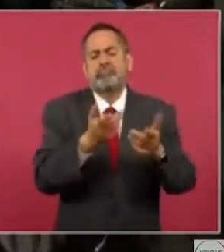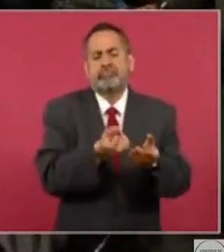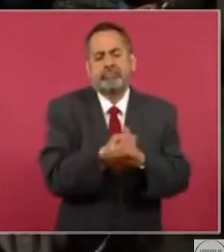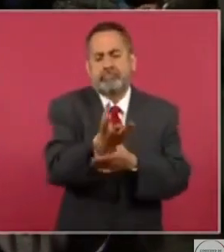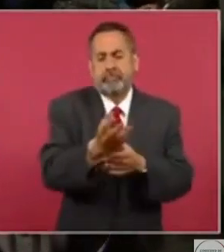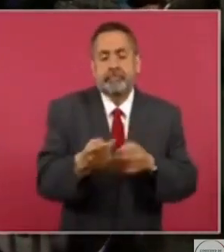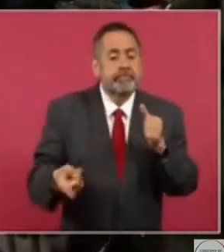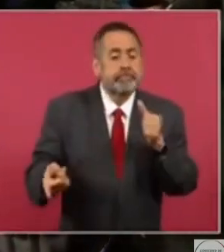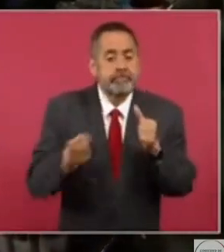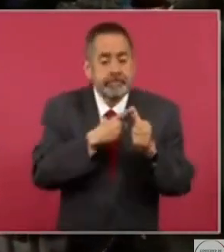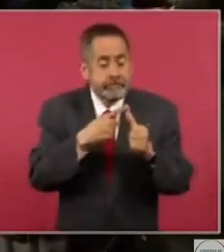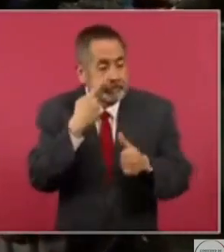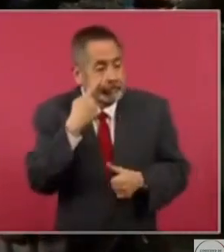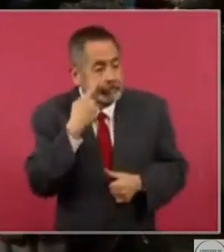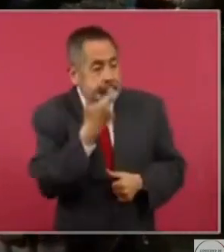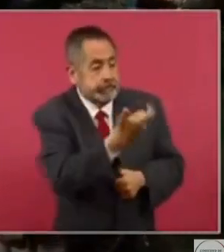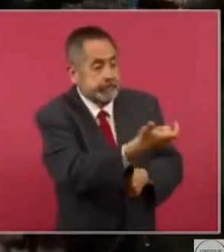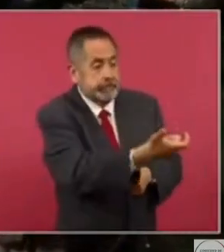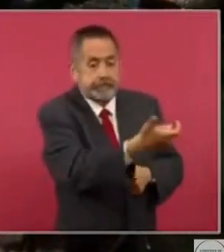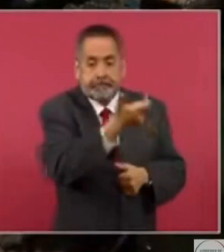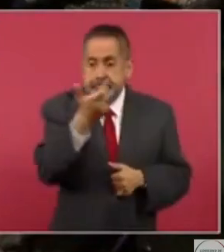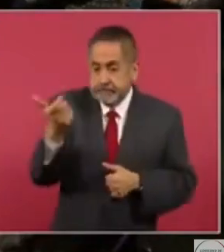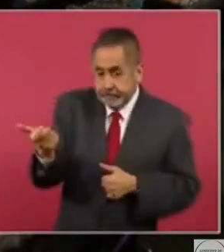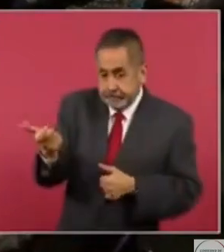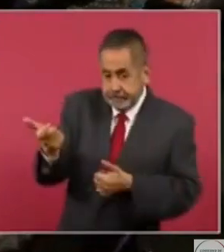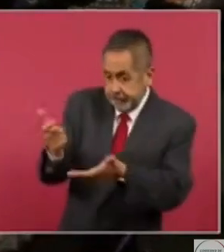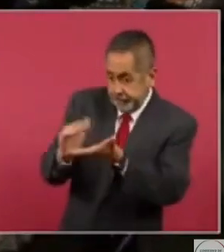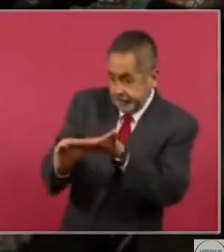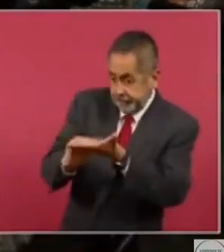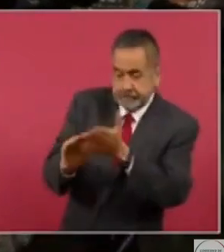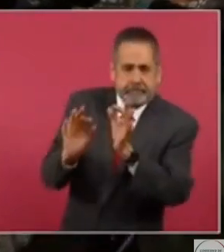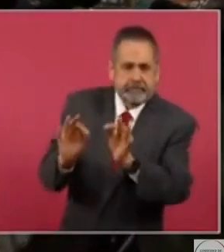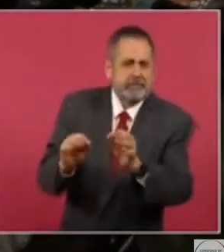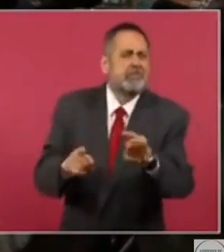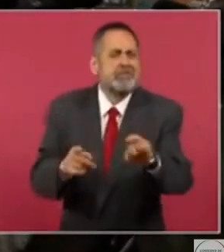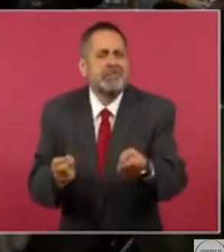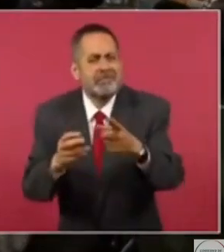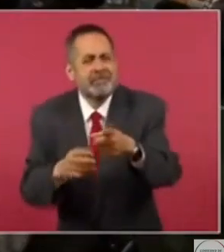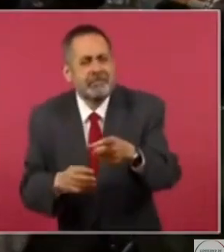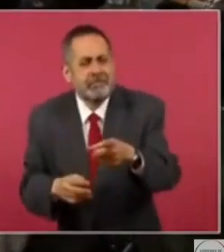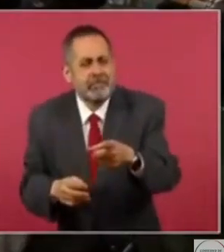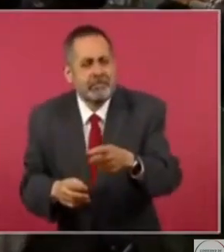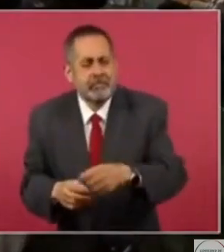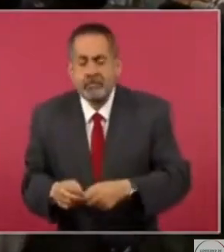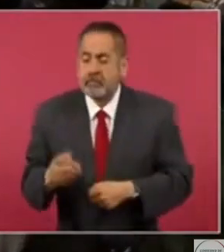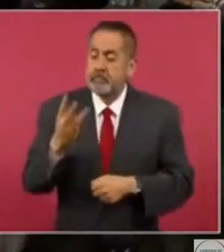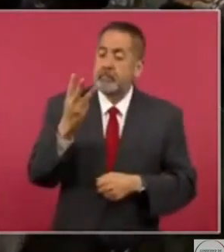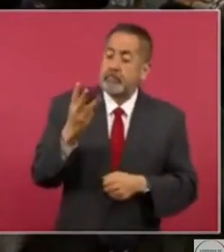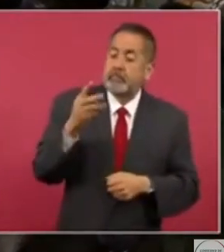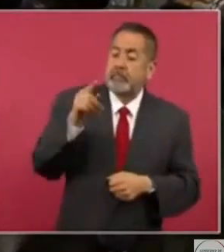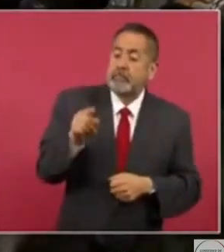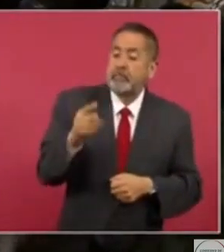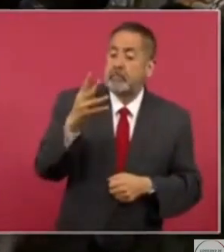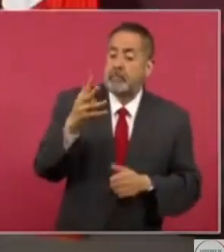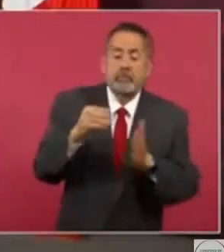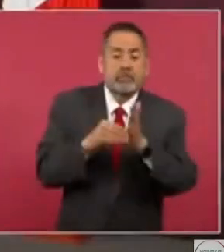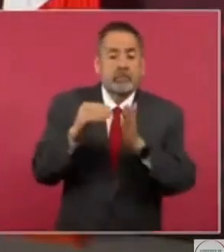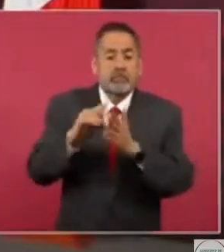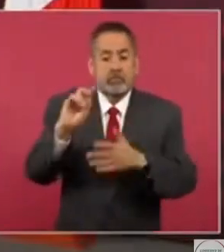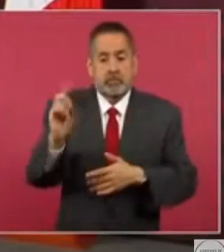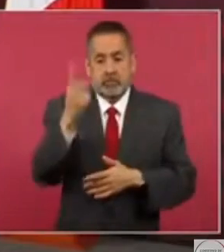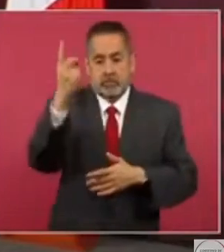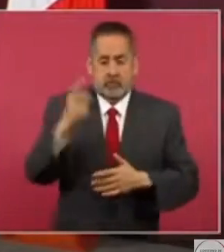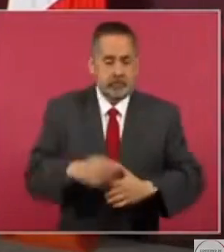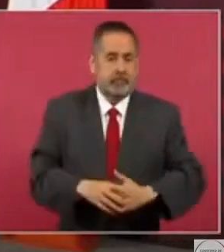tiene que reparar el daño. ¿Y cuánto dijiste? 3.4 millones de dólares. Ah,